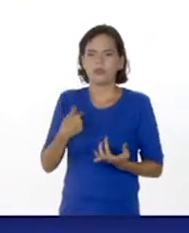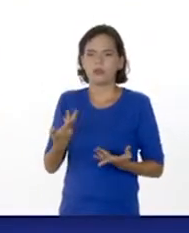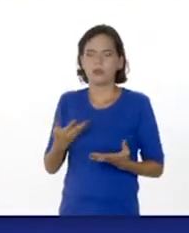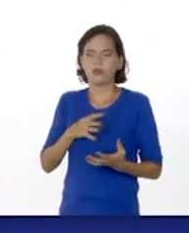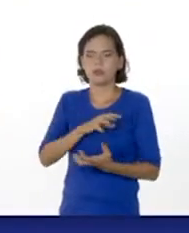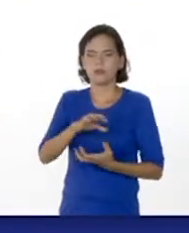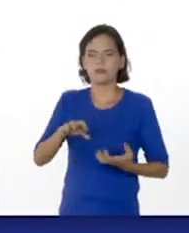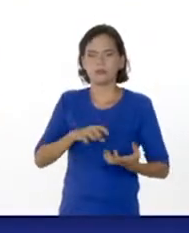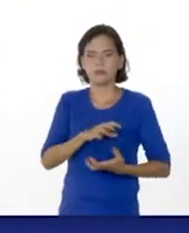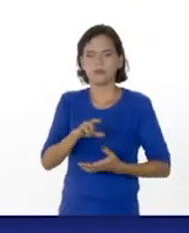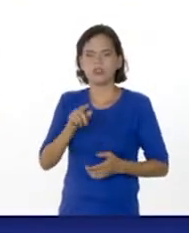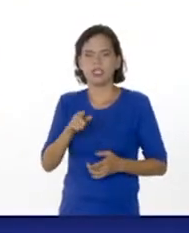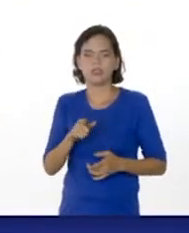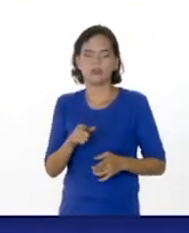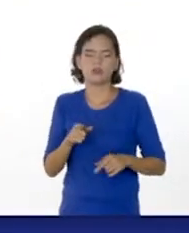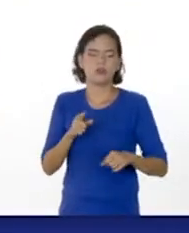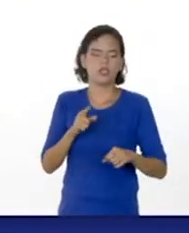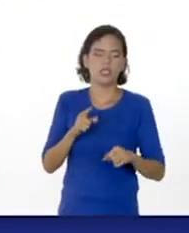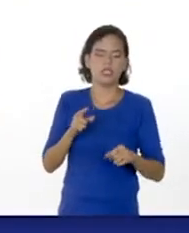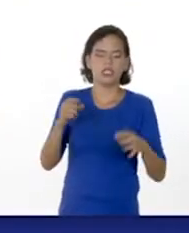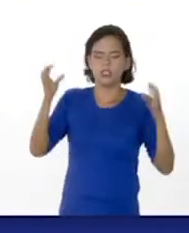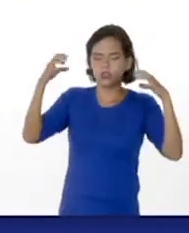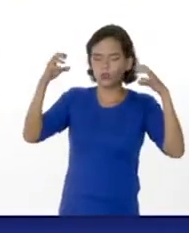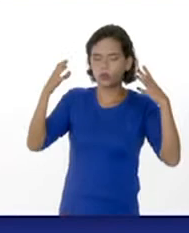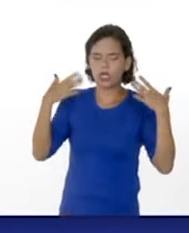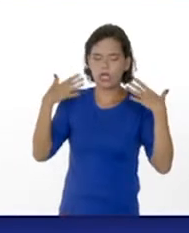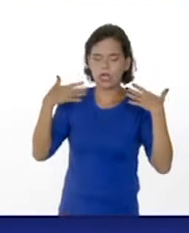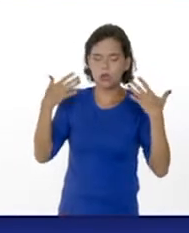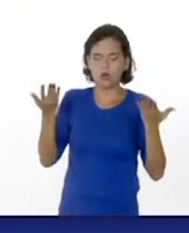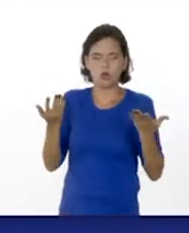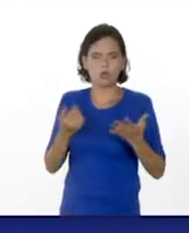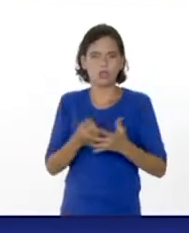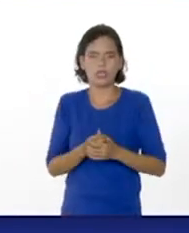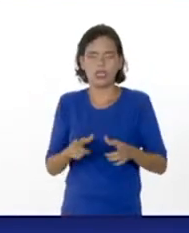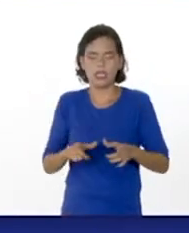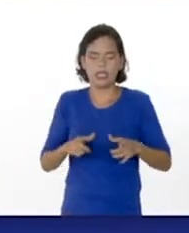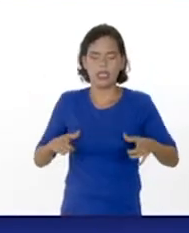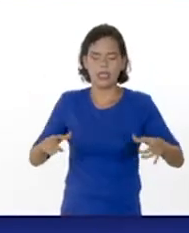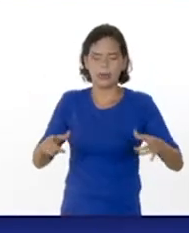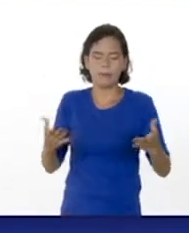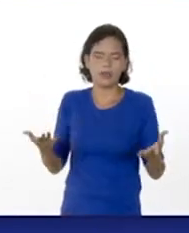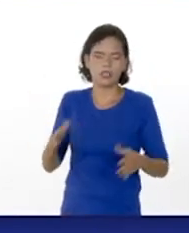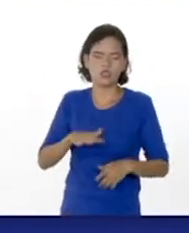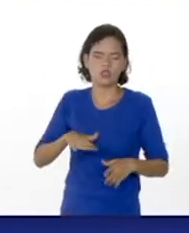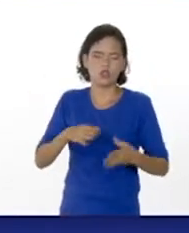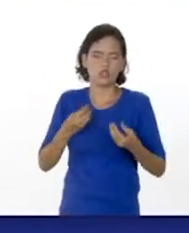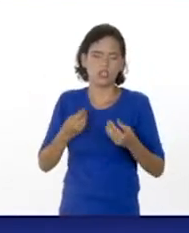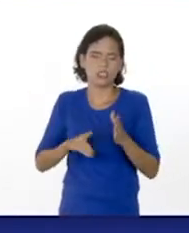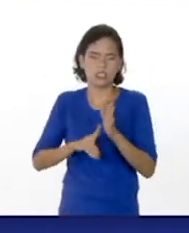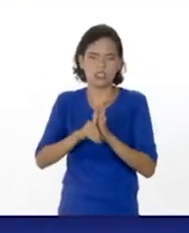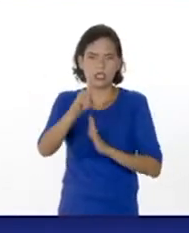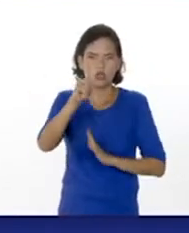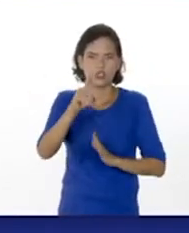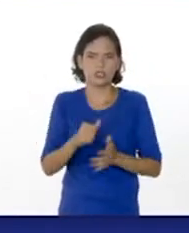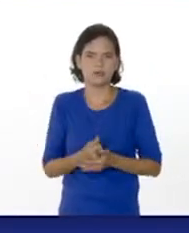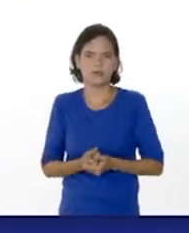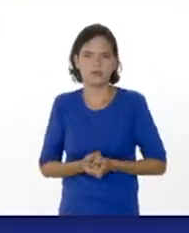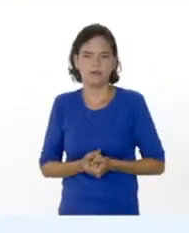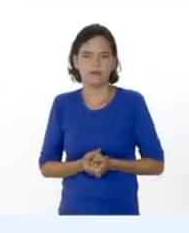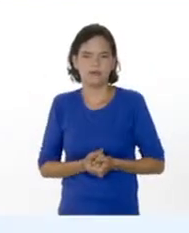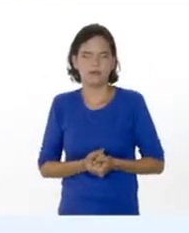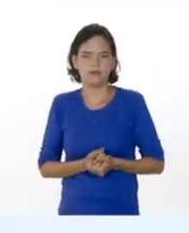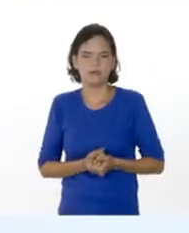condiciones, tanto del clima, la humedad, el espacio del hábitat donde ellos se desarrollen y